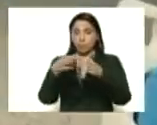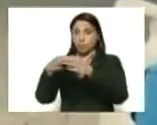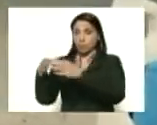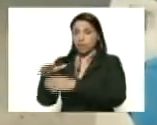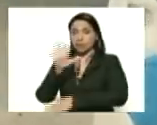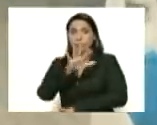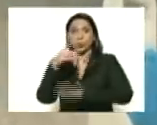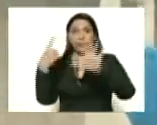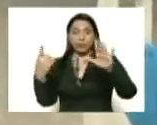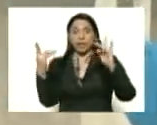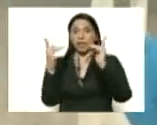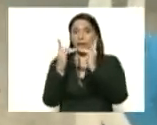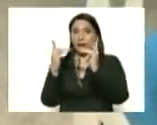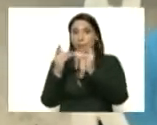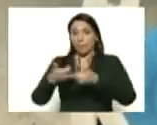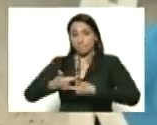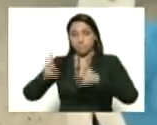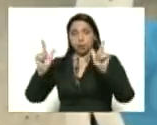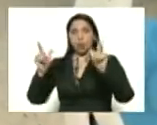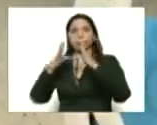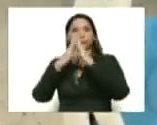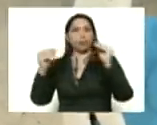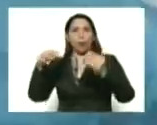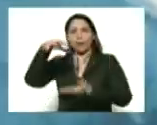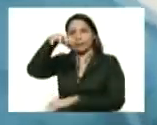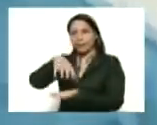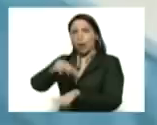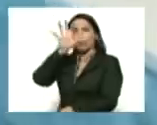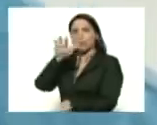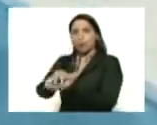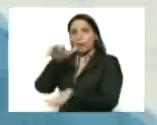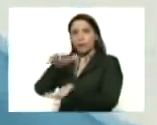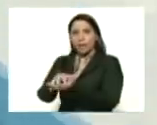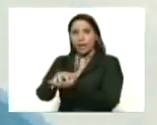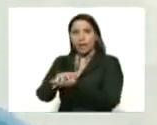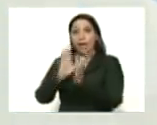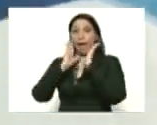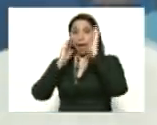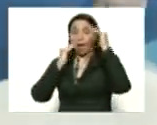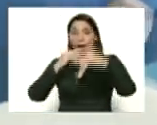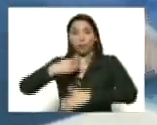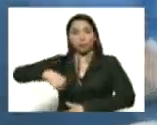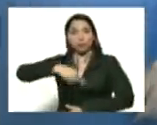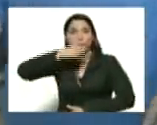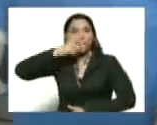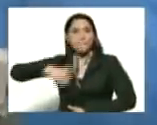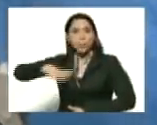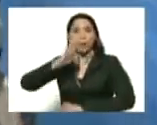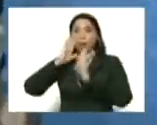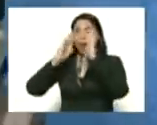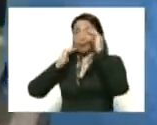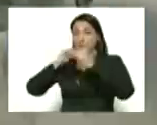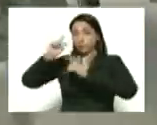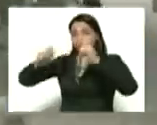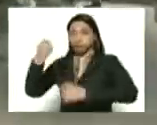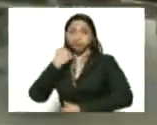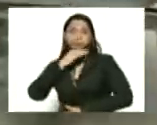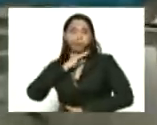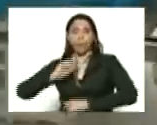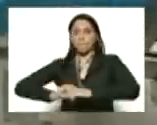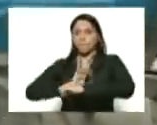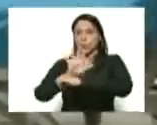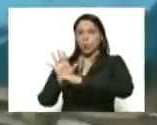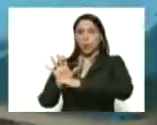habilitadas en todo el estado de Nueva Esparta para atender a nuestro pueblo para atender a los pacientes COVID-19